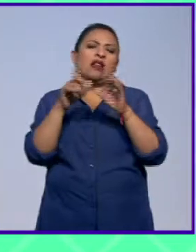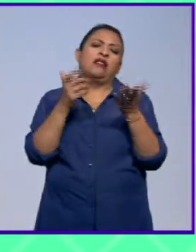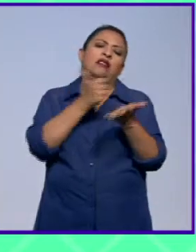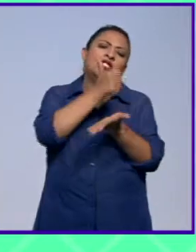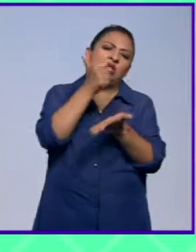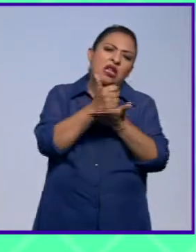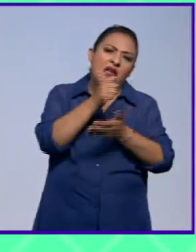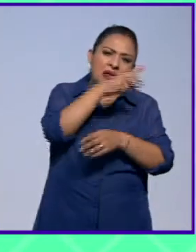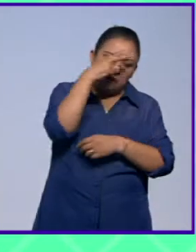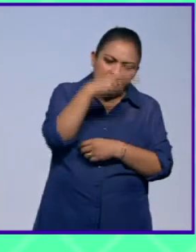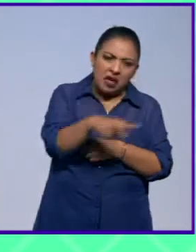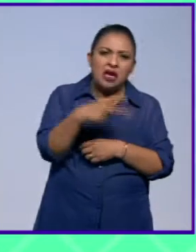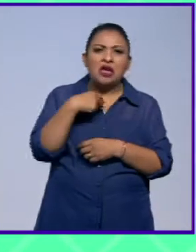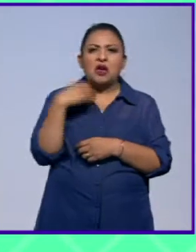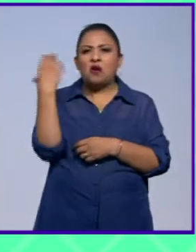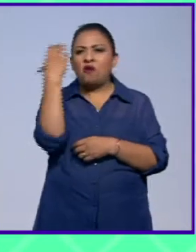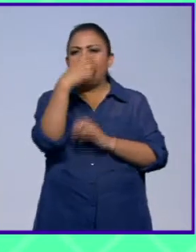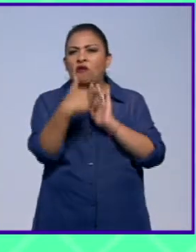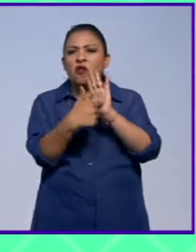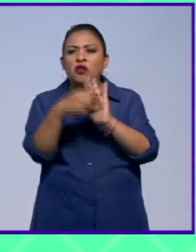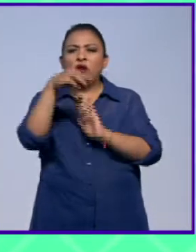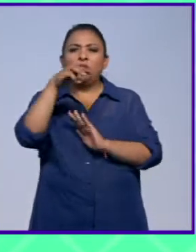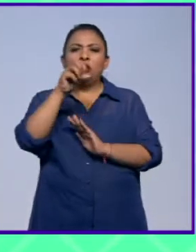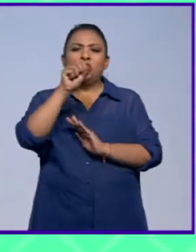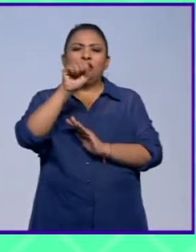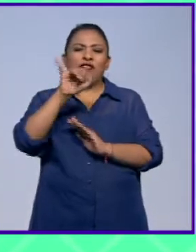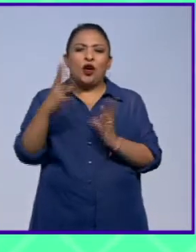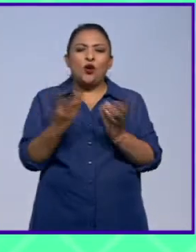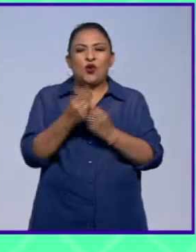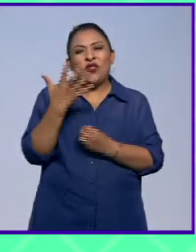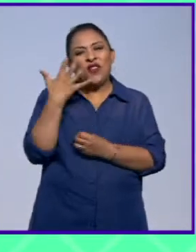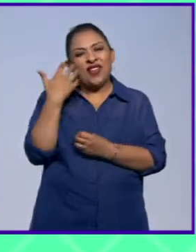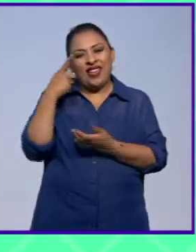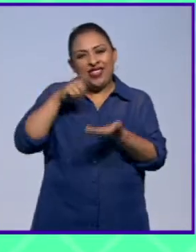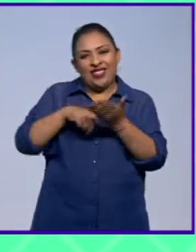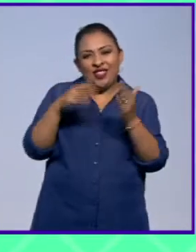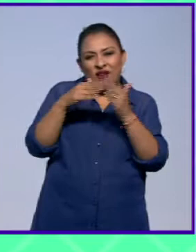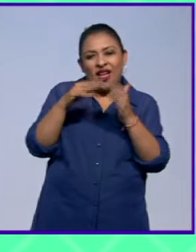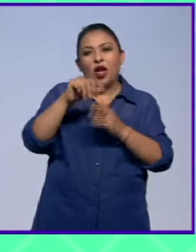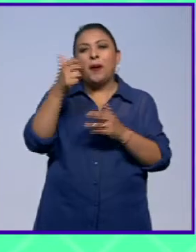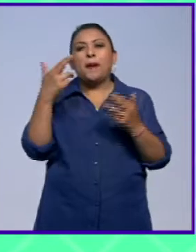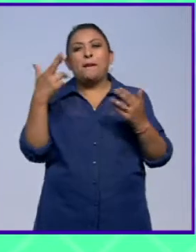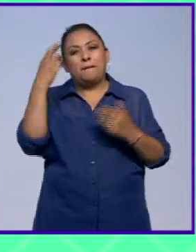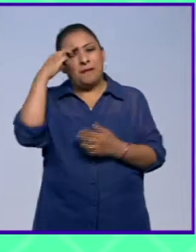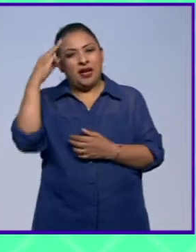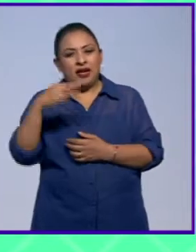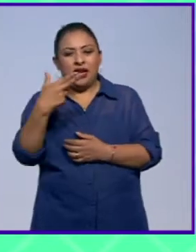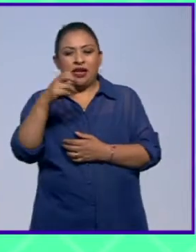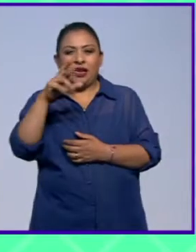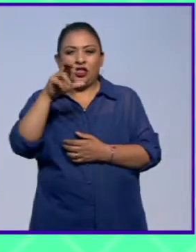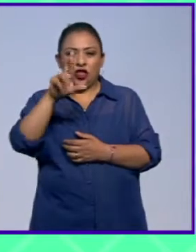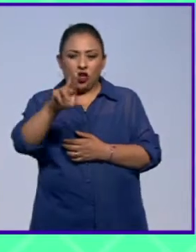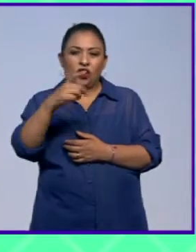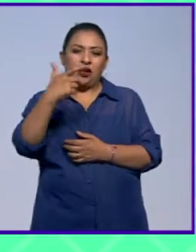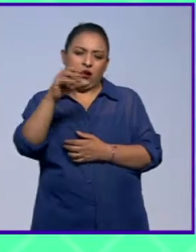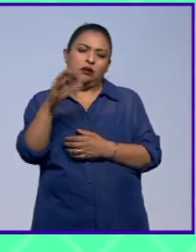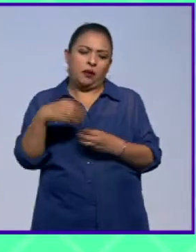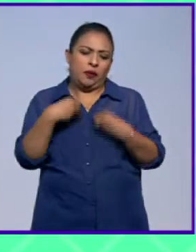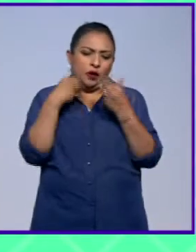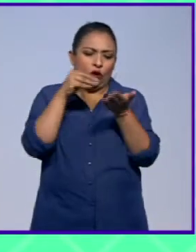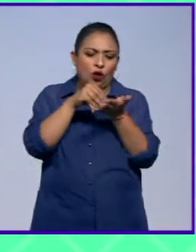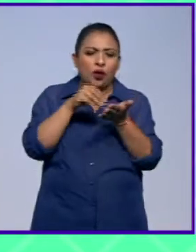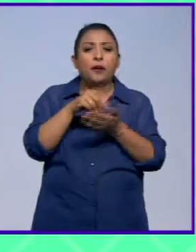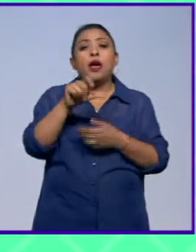México, hay retratos de Monsiváis con sus gatos en casa, hay retratos del maestro Héctor García, que todavía vivía por supuesto, hay